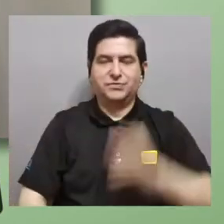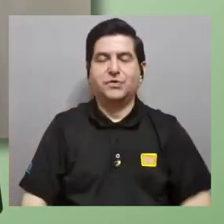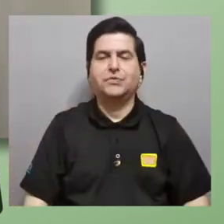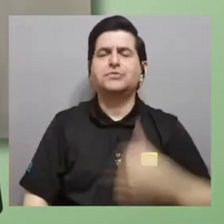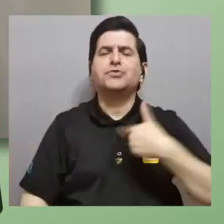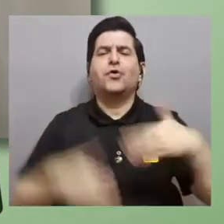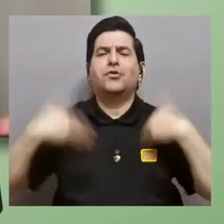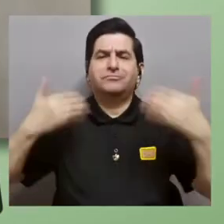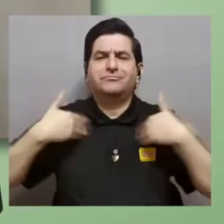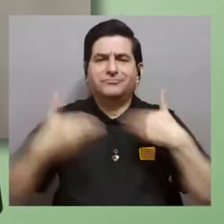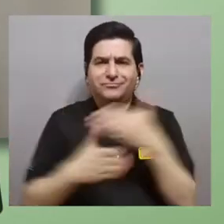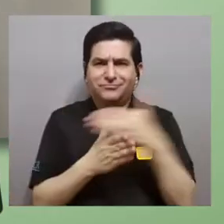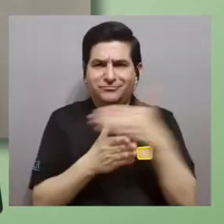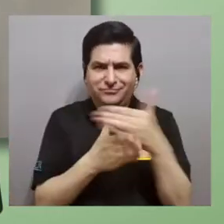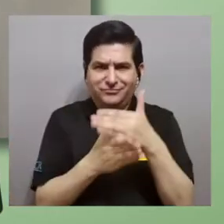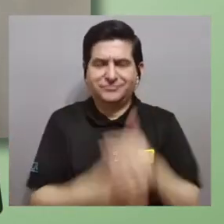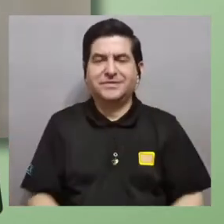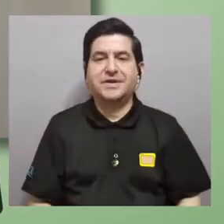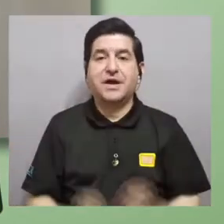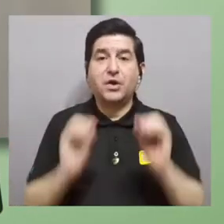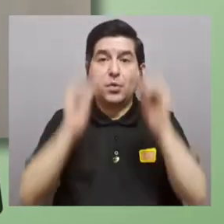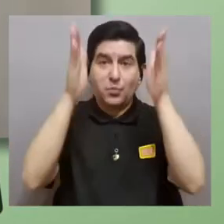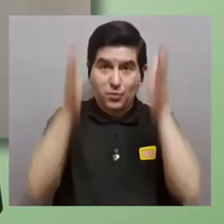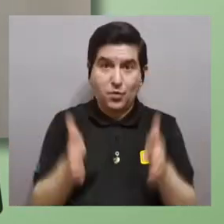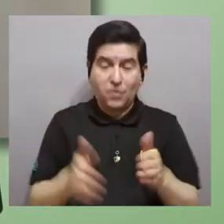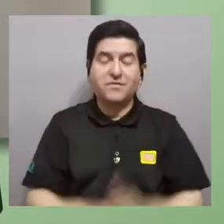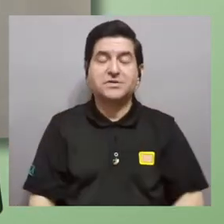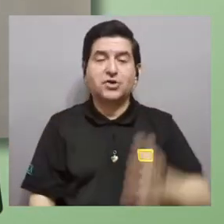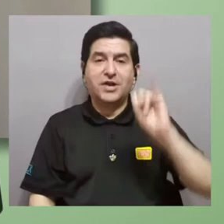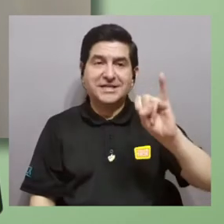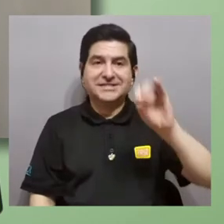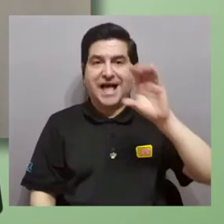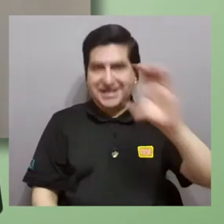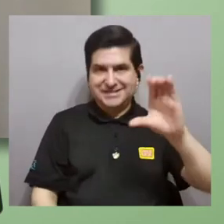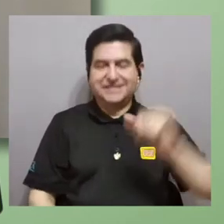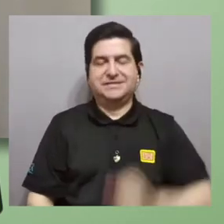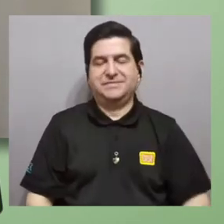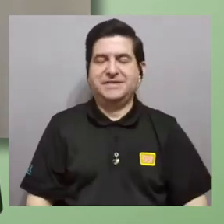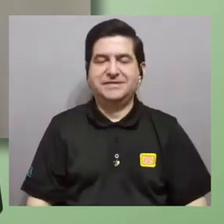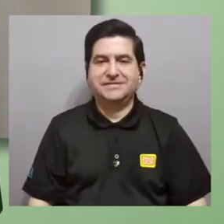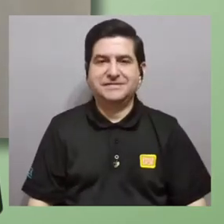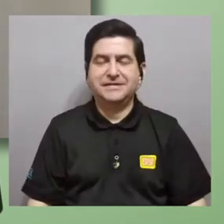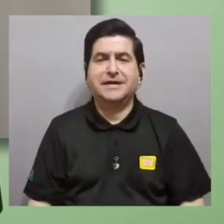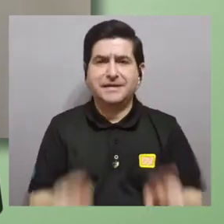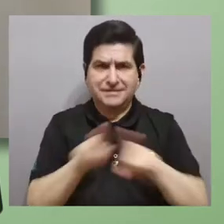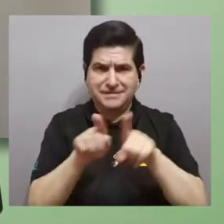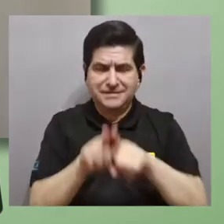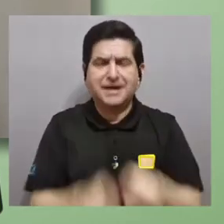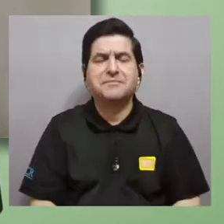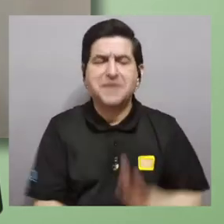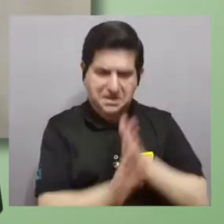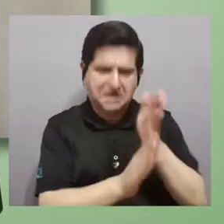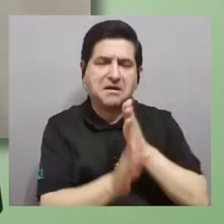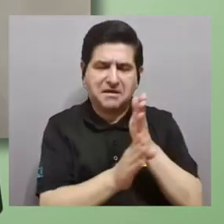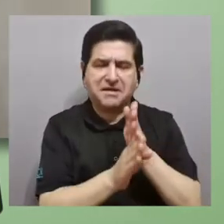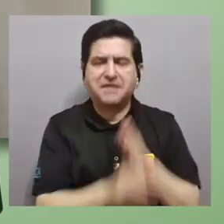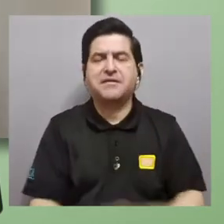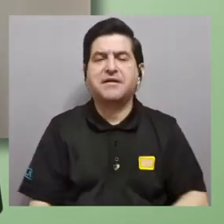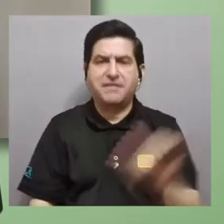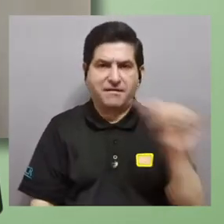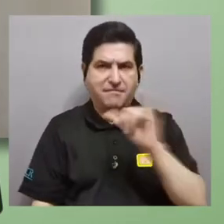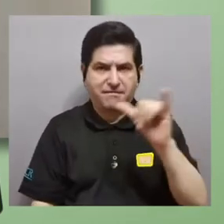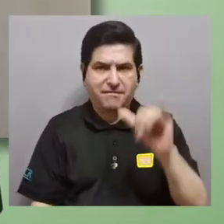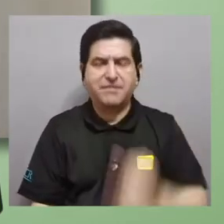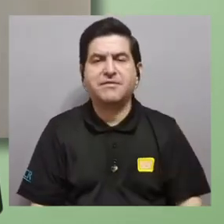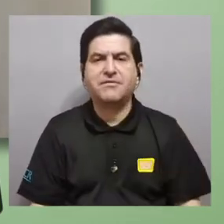y también que estoy muy contento de compartir esta plataforma con el profesor Isaac Céspedes que además de compartir